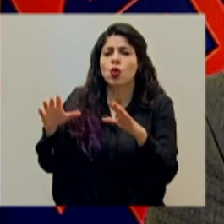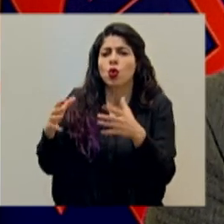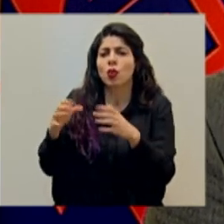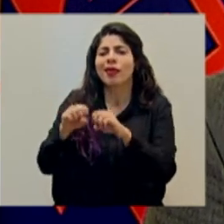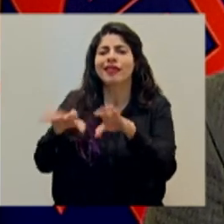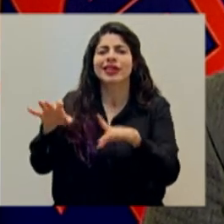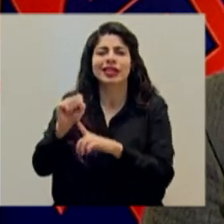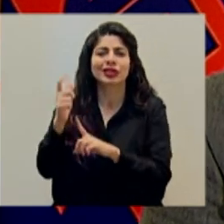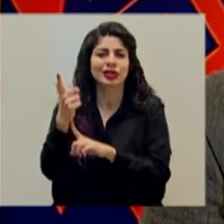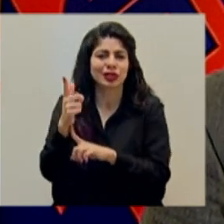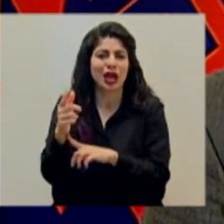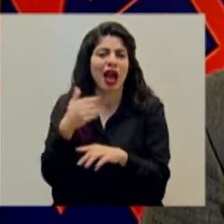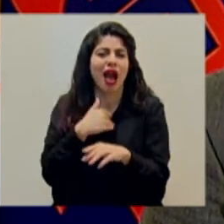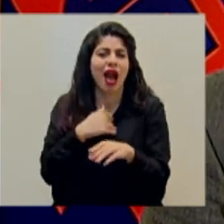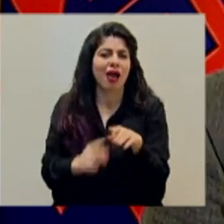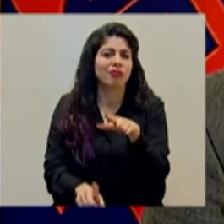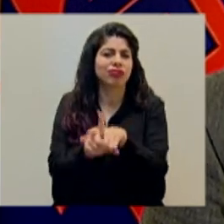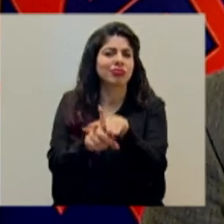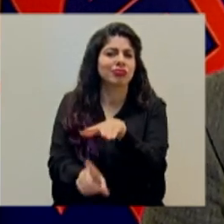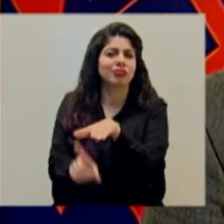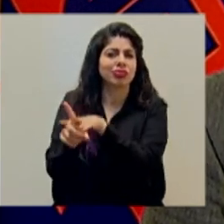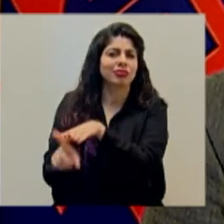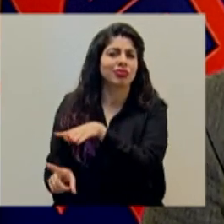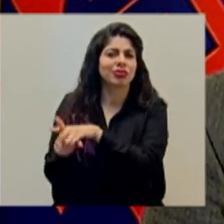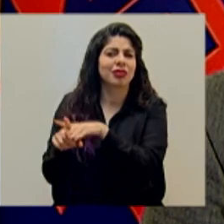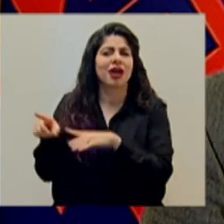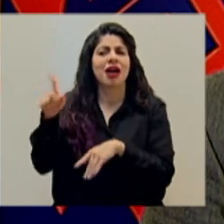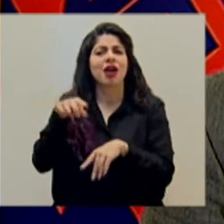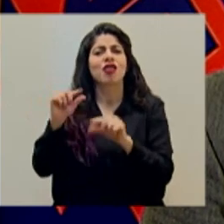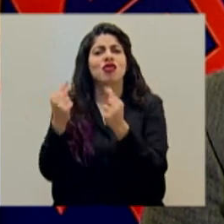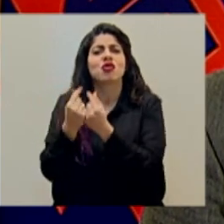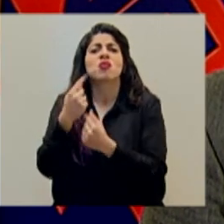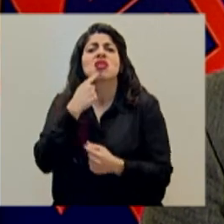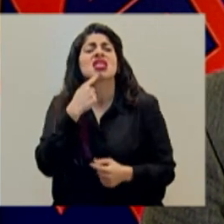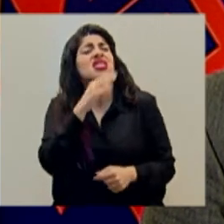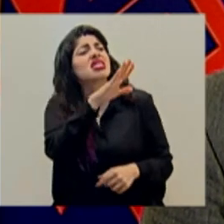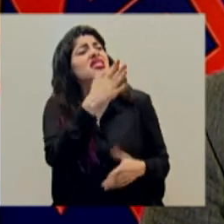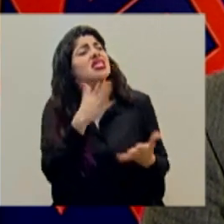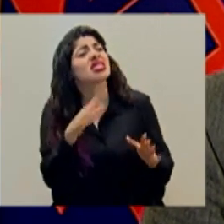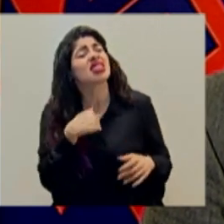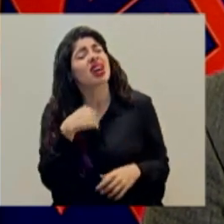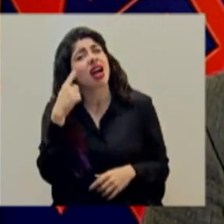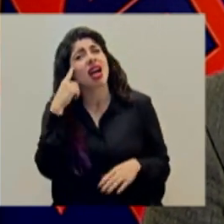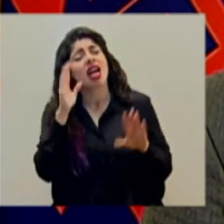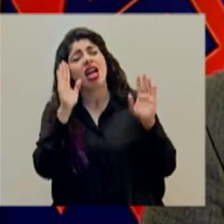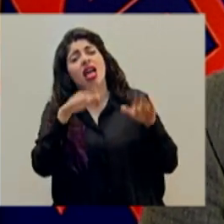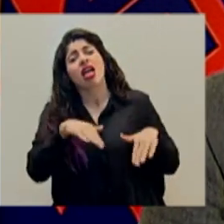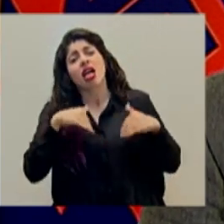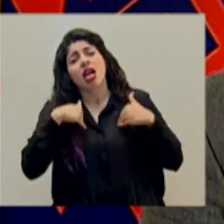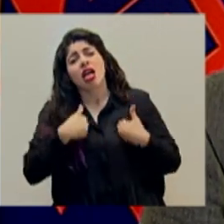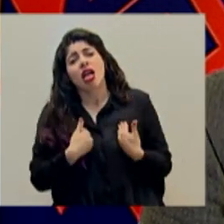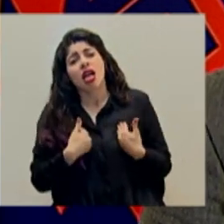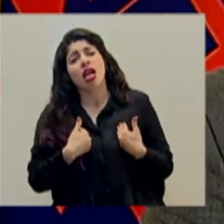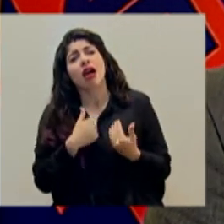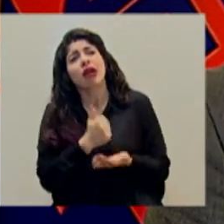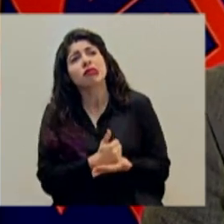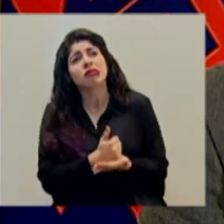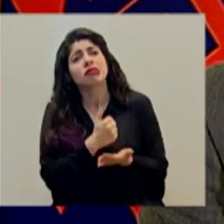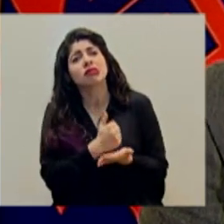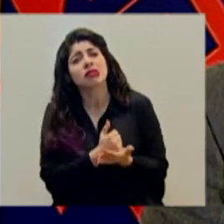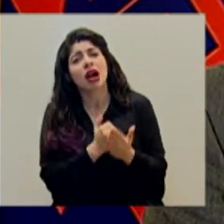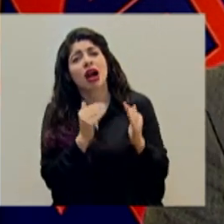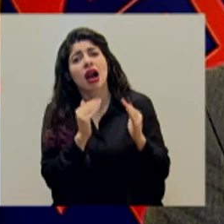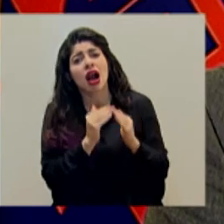sociales se ha manifestado que han expresado un verdadero cansancio mental por este confinamiento al cual nos hemos visto